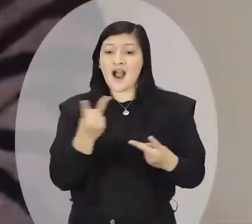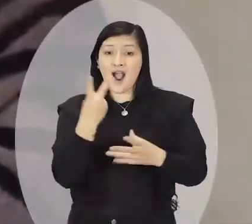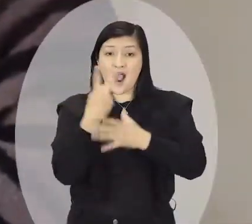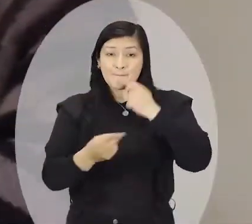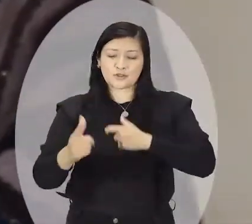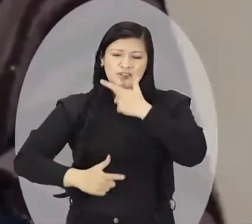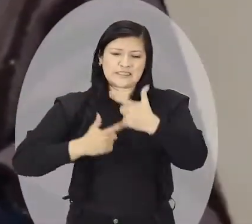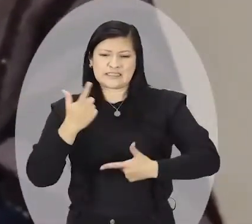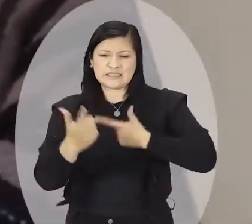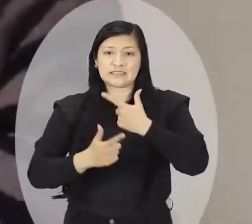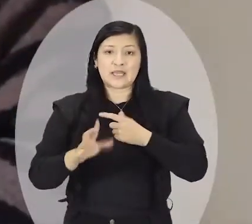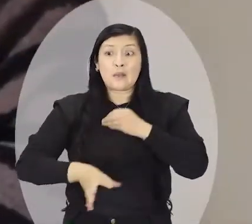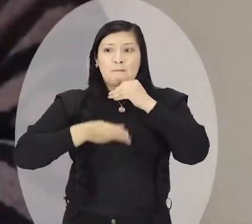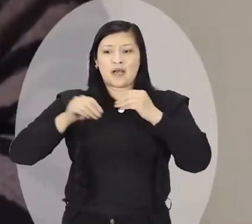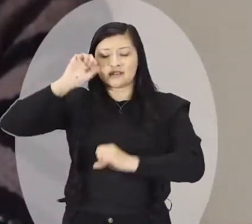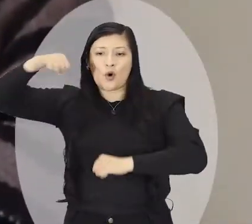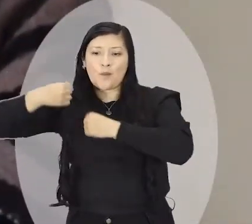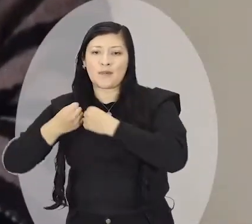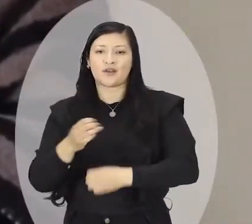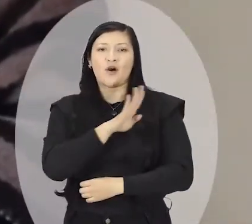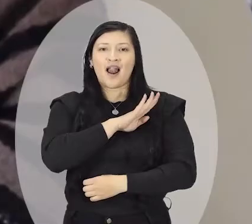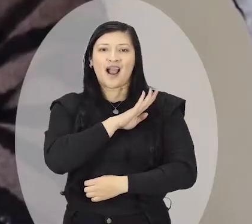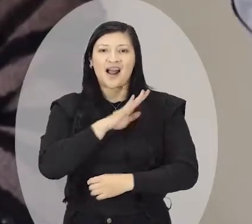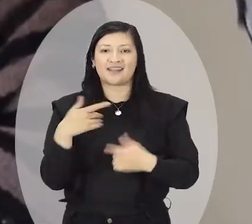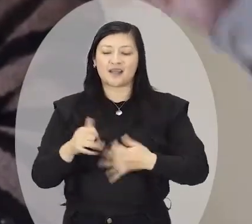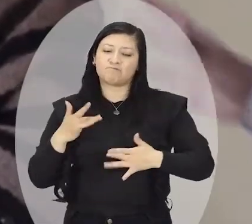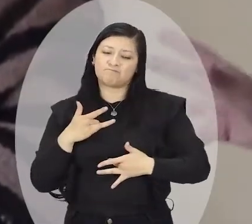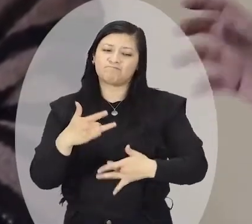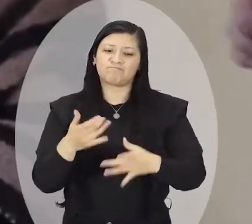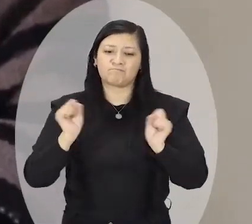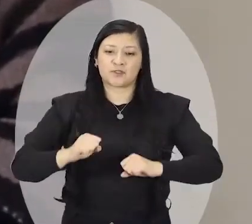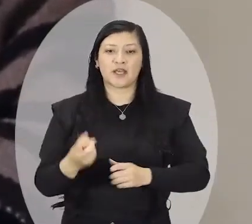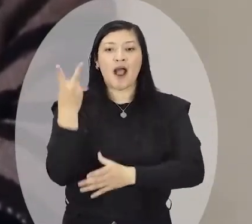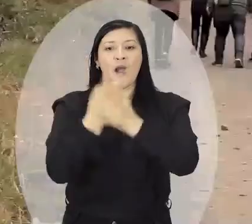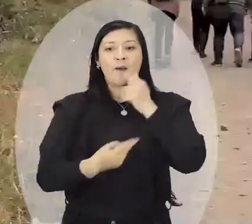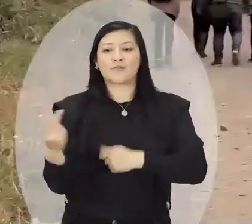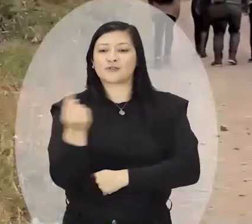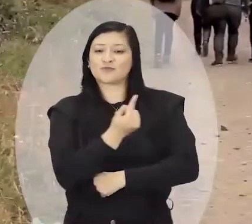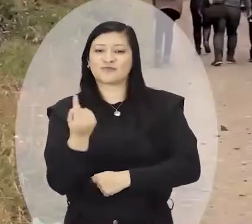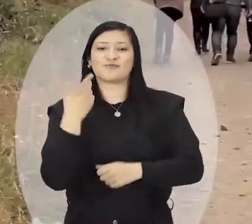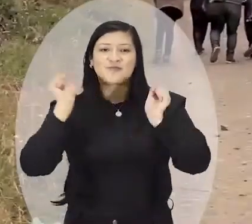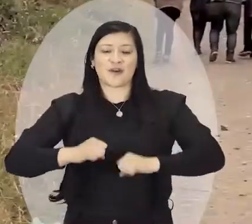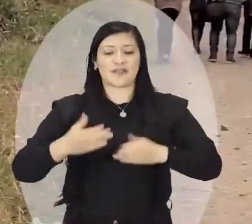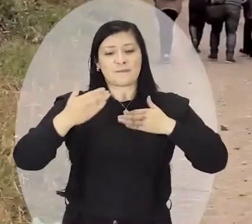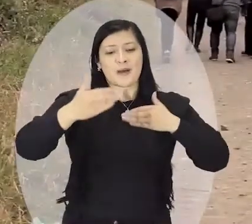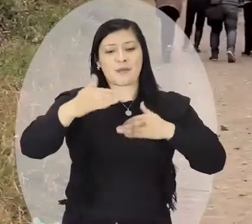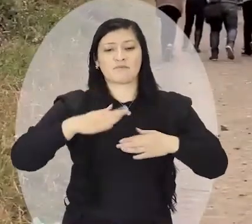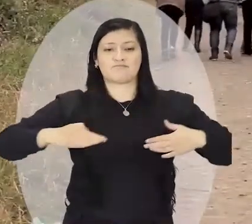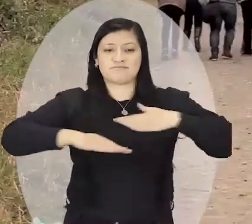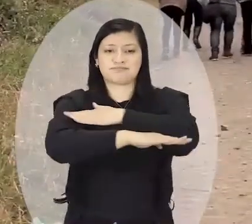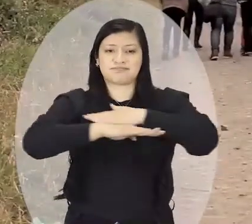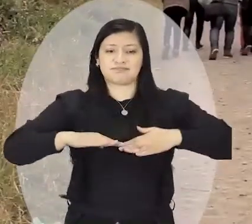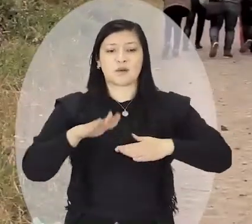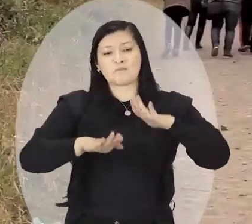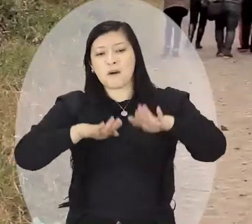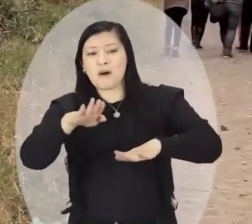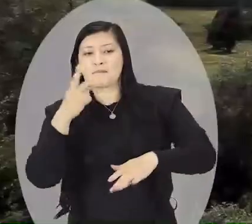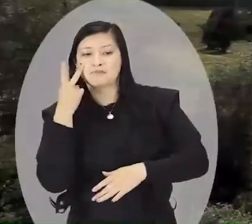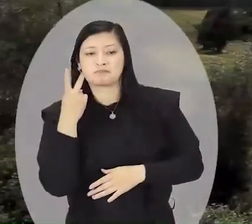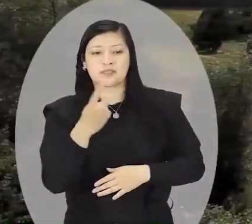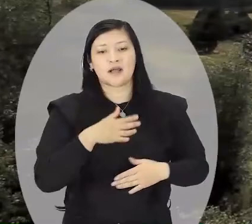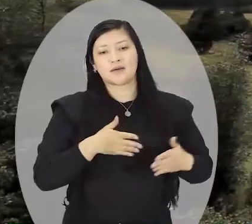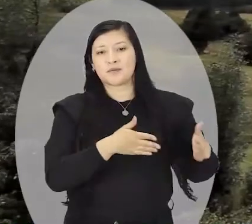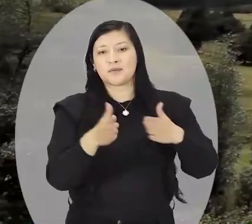agradecer la gestión del señor alcalde porque le incrementa unos recursos a este proyecto que permite cerrar varios tramos en pavimentación en